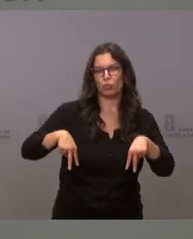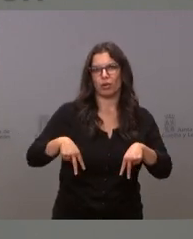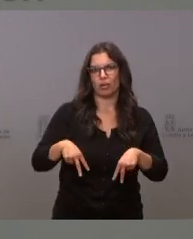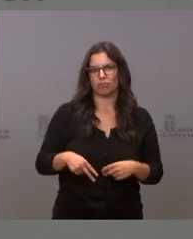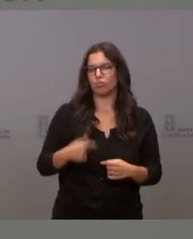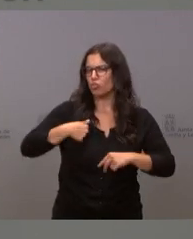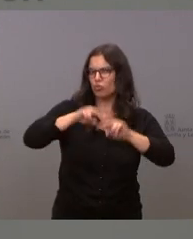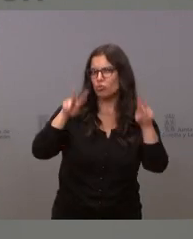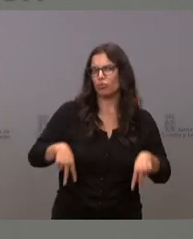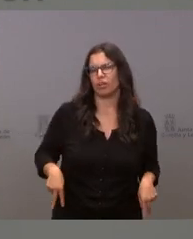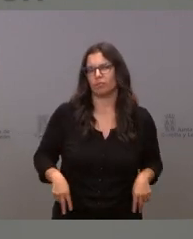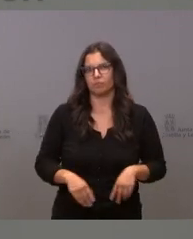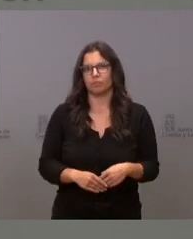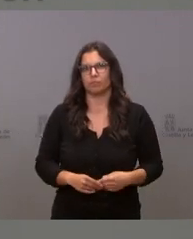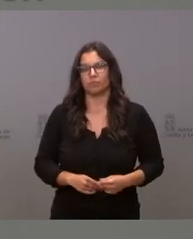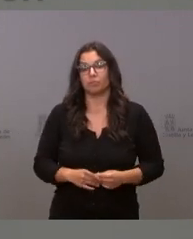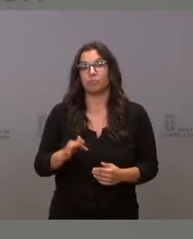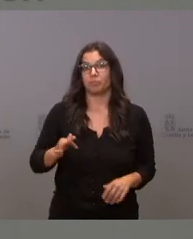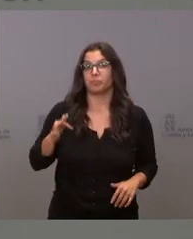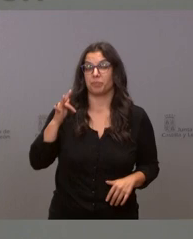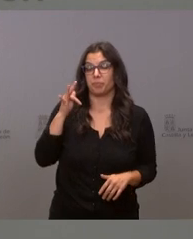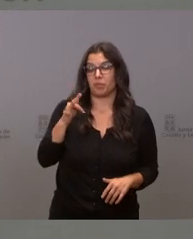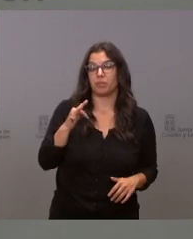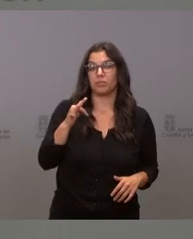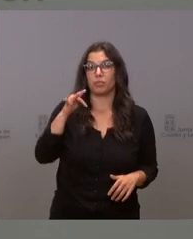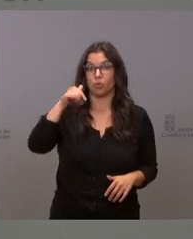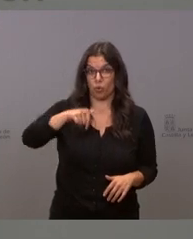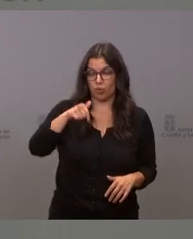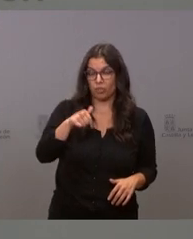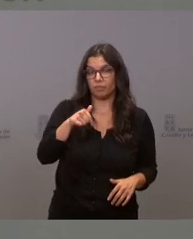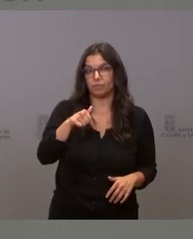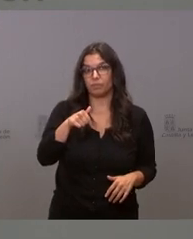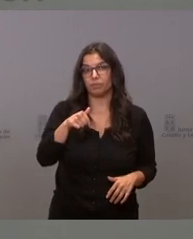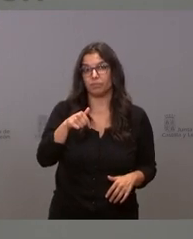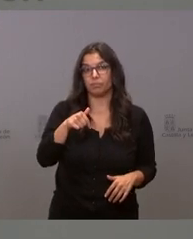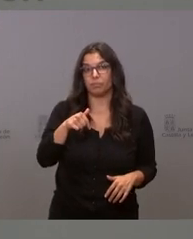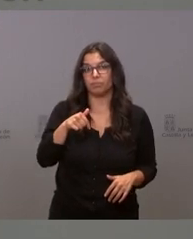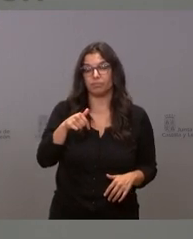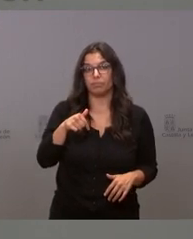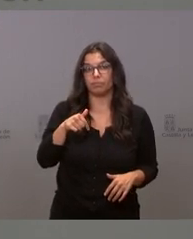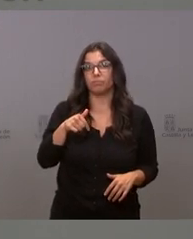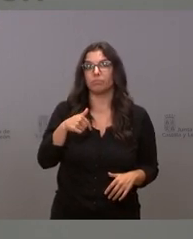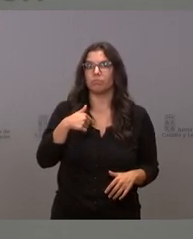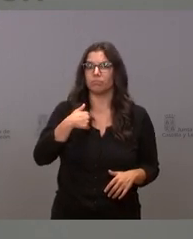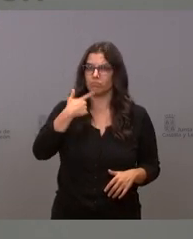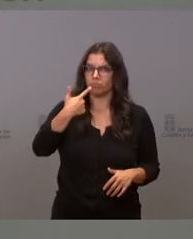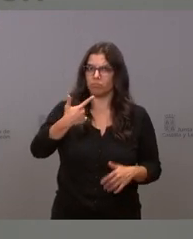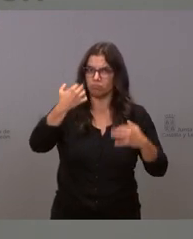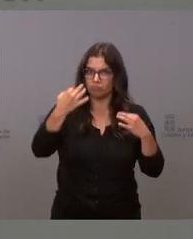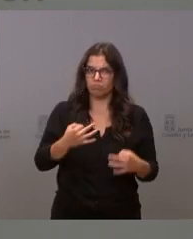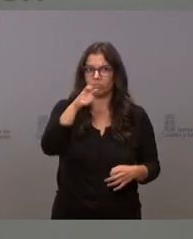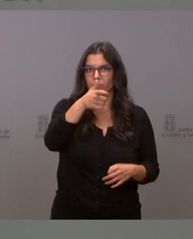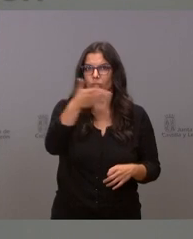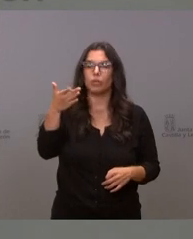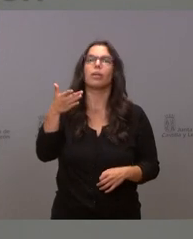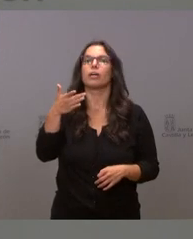nunca estuve y además hoy podemos decirles a los ciudadanos de la comunidad que se va a crear una